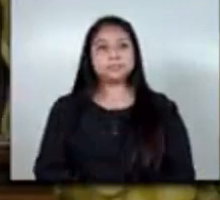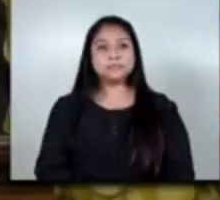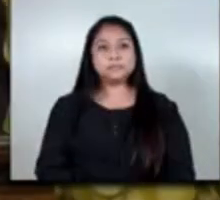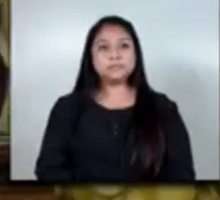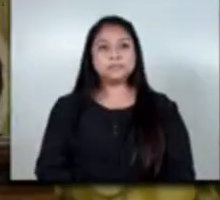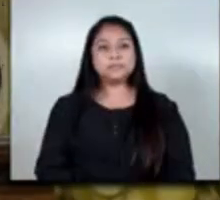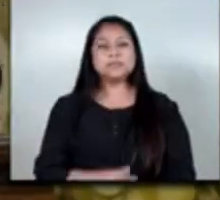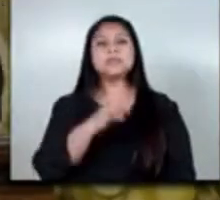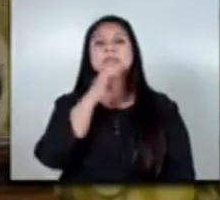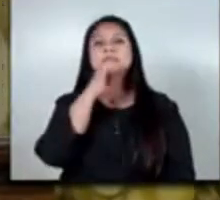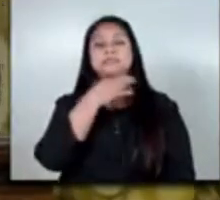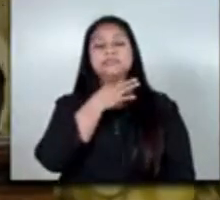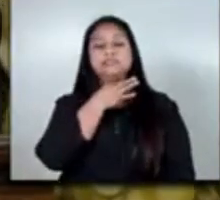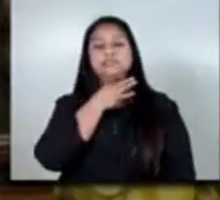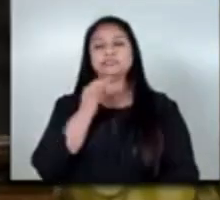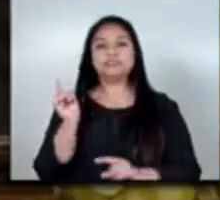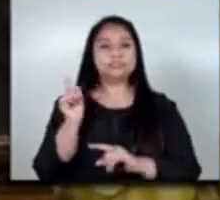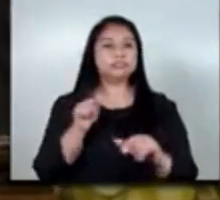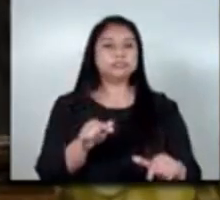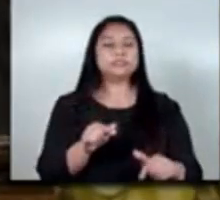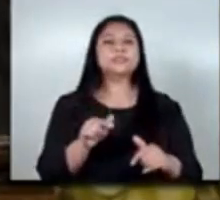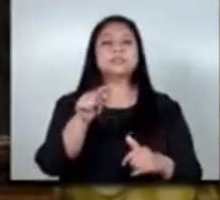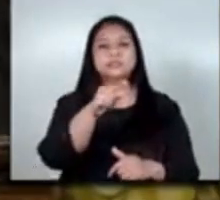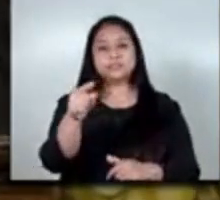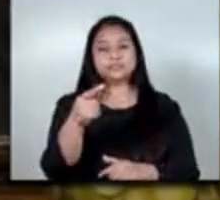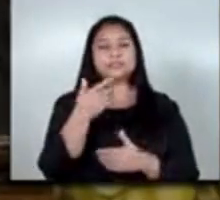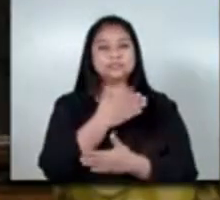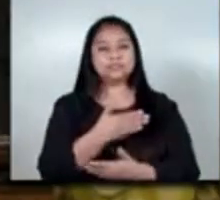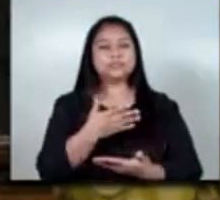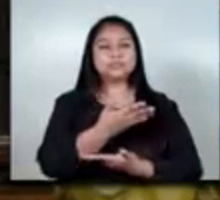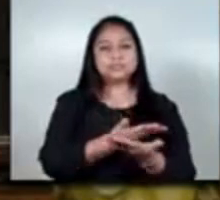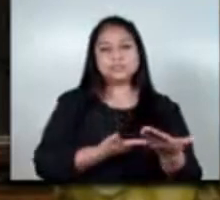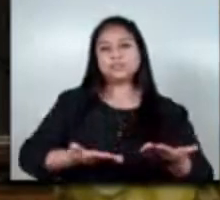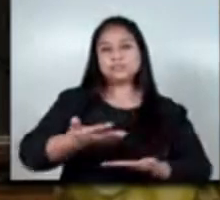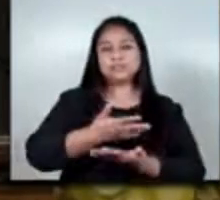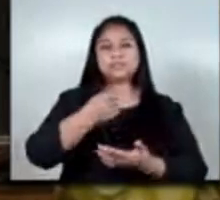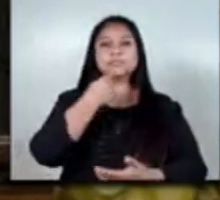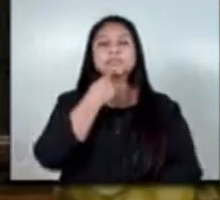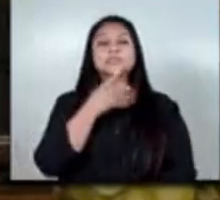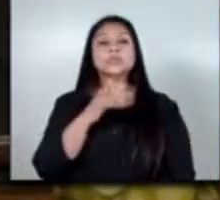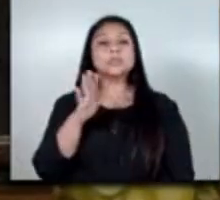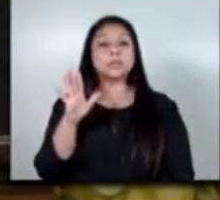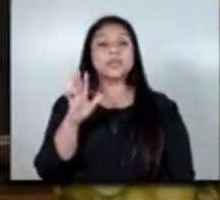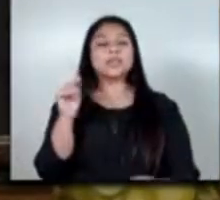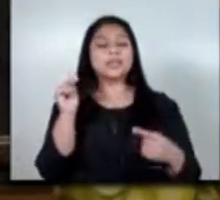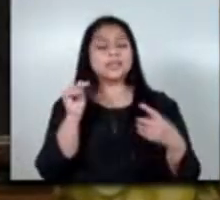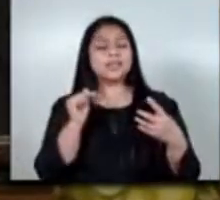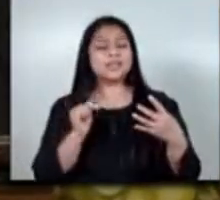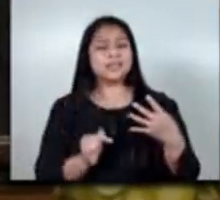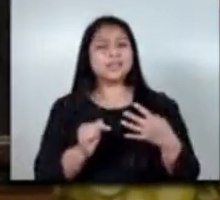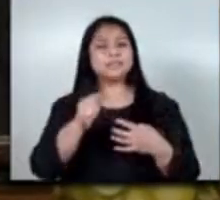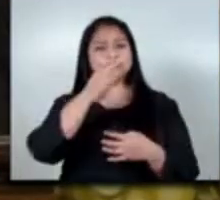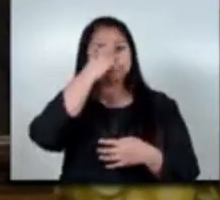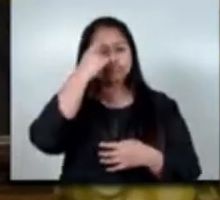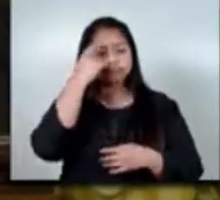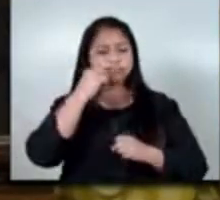es un gusto estar el día de hoy aquí con ustedes cumpliendo una de las tareas más importantes que nos puso